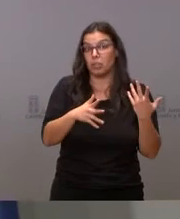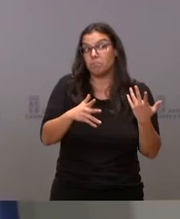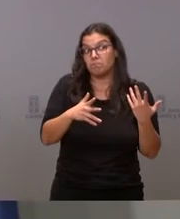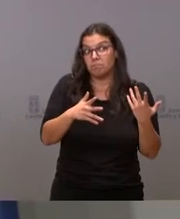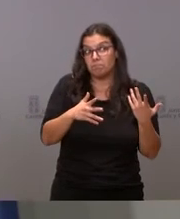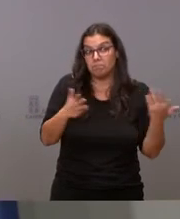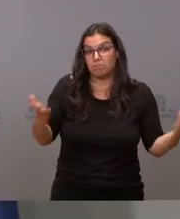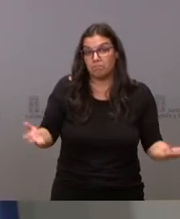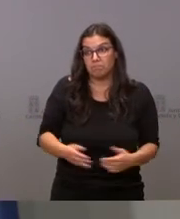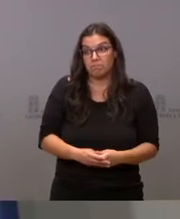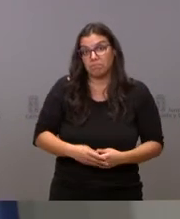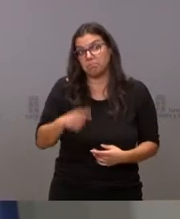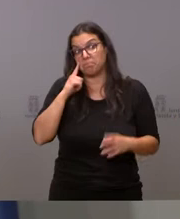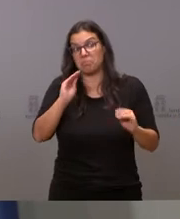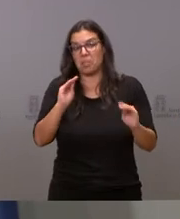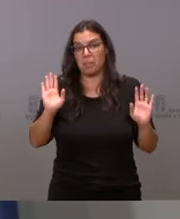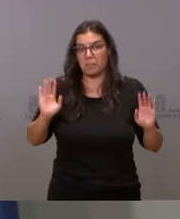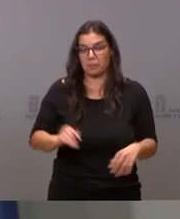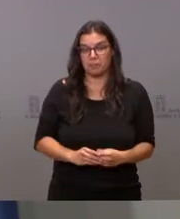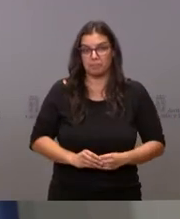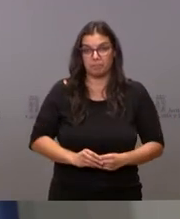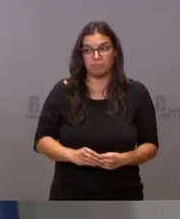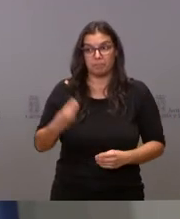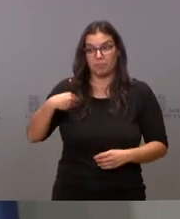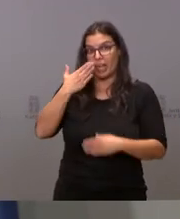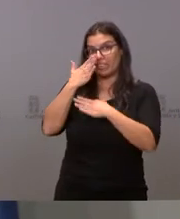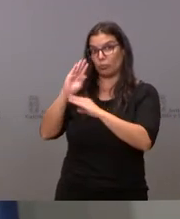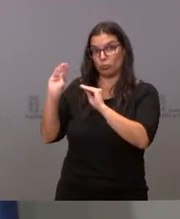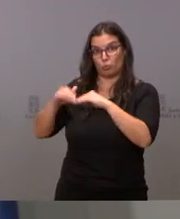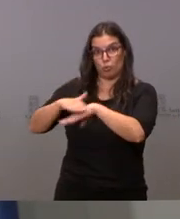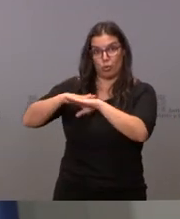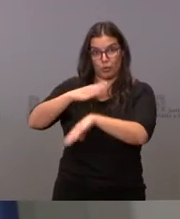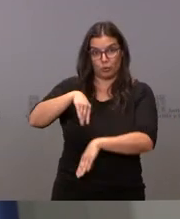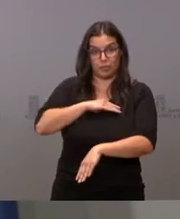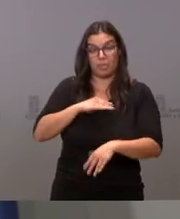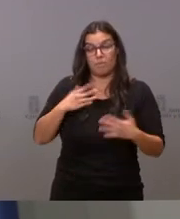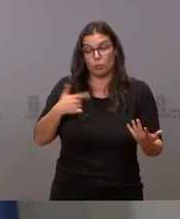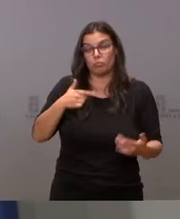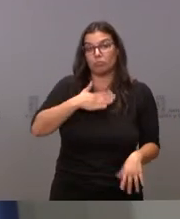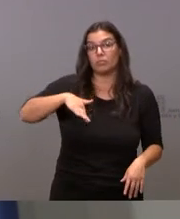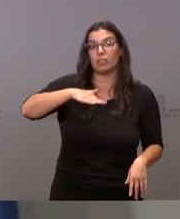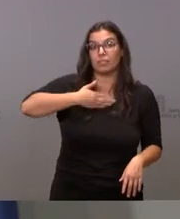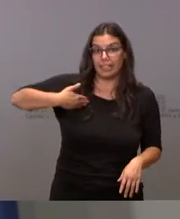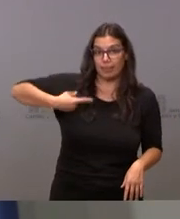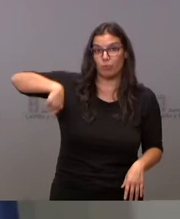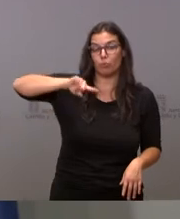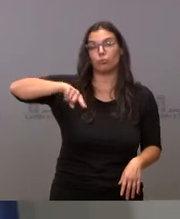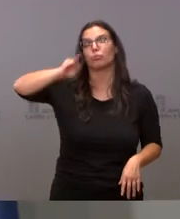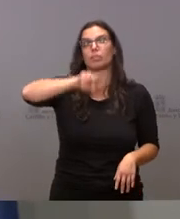llamativa esta actitud y queremos reiterar nuestra